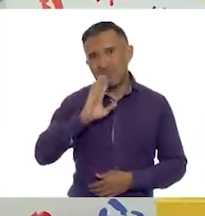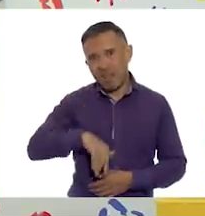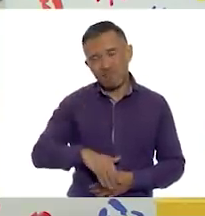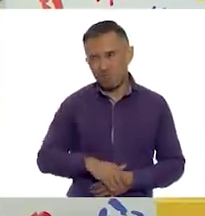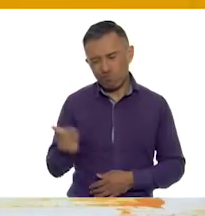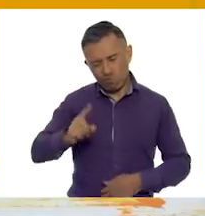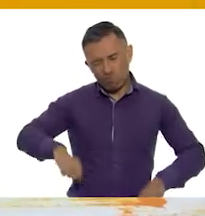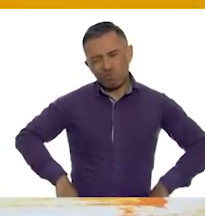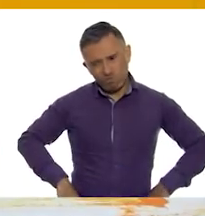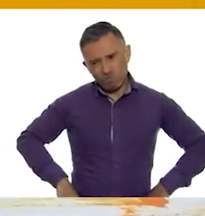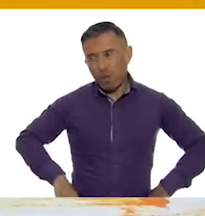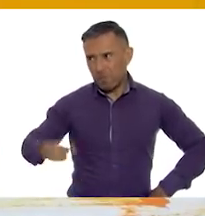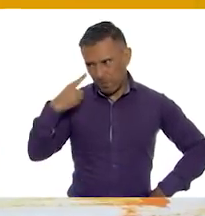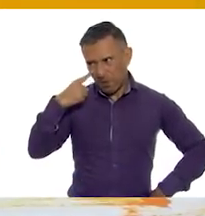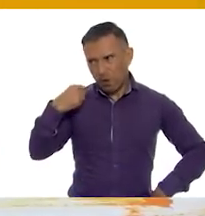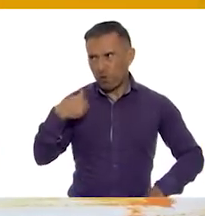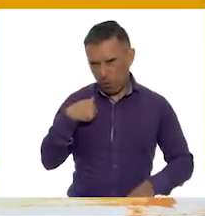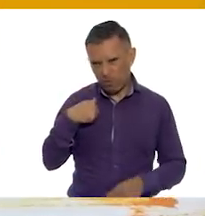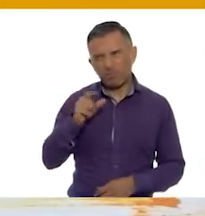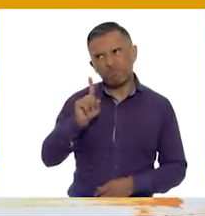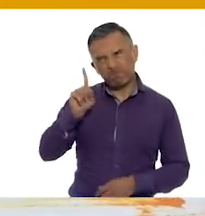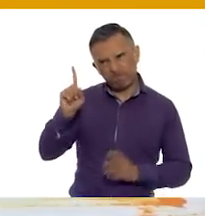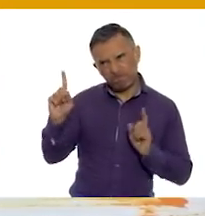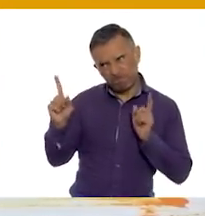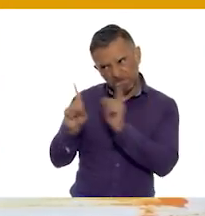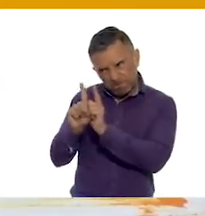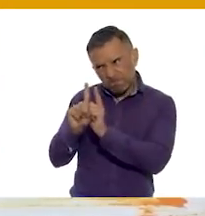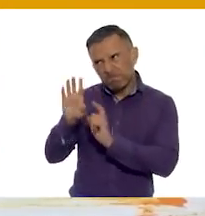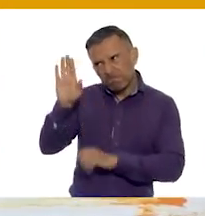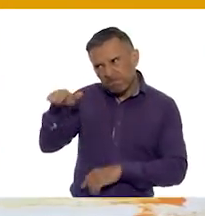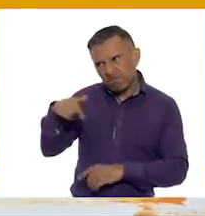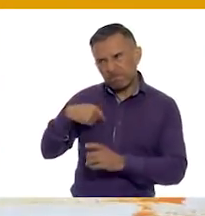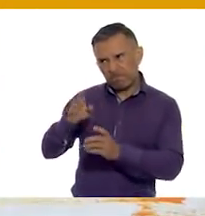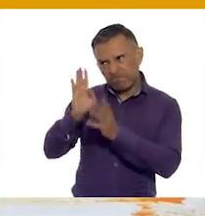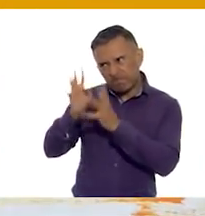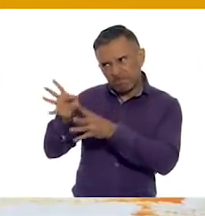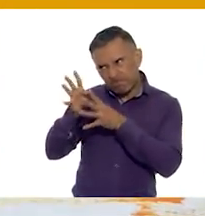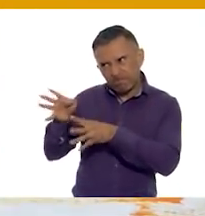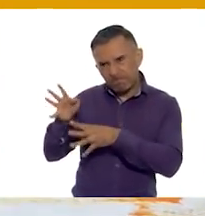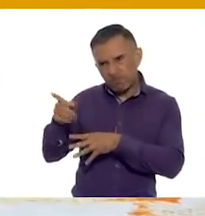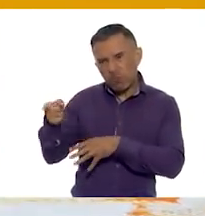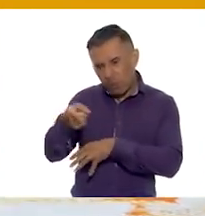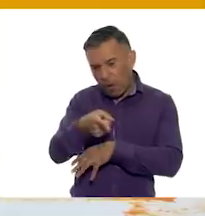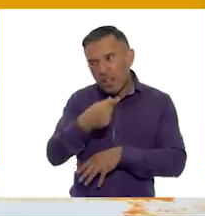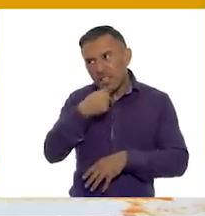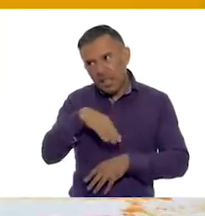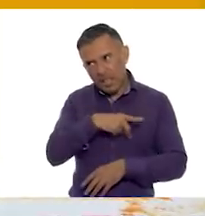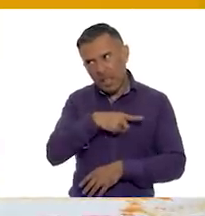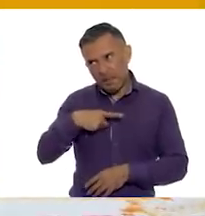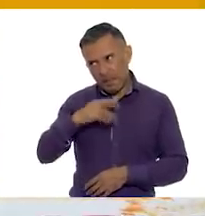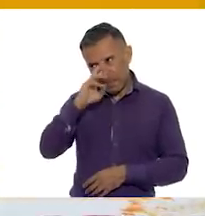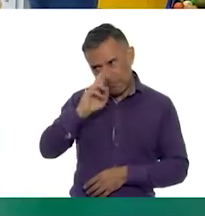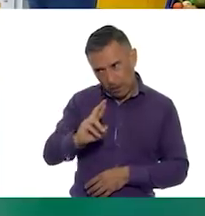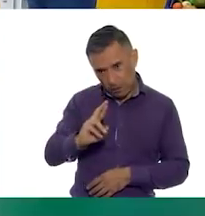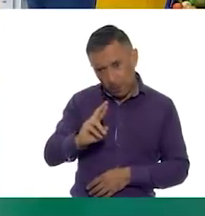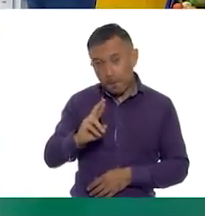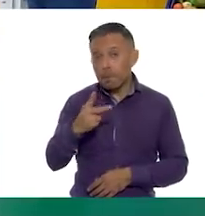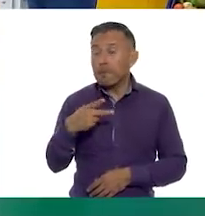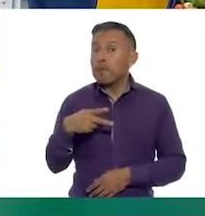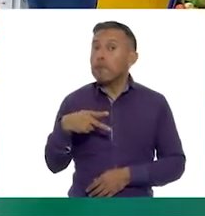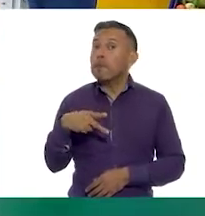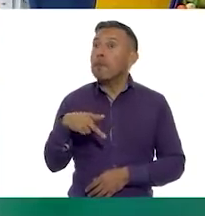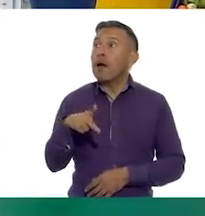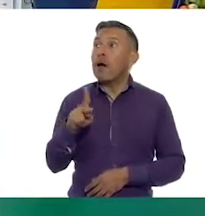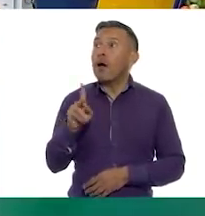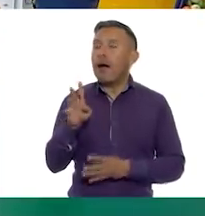¿sabe qué, maestra? Voy a ir a decirles que la tienen que respetar. Pero se los voy a decir como he aprendido